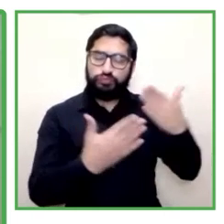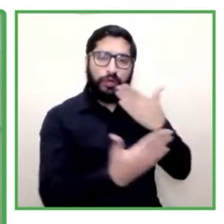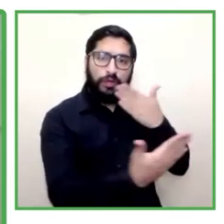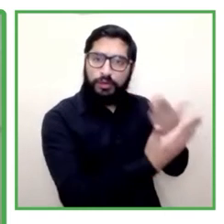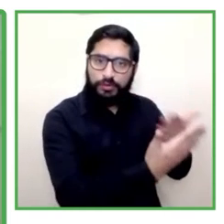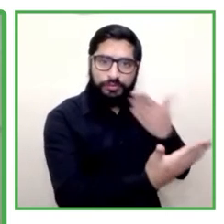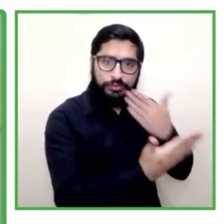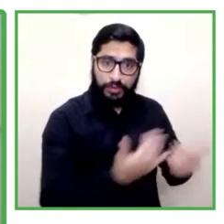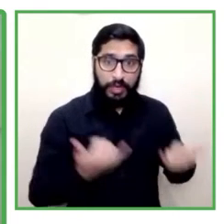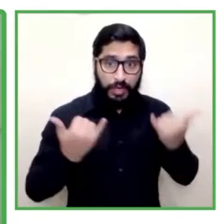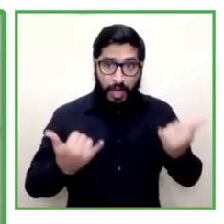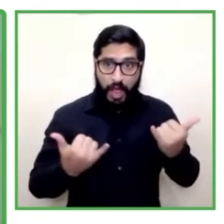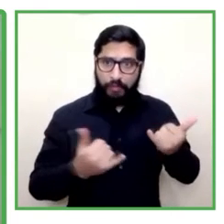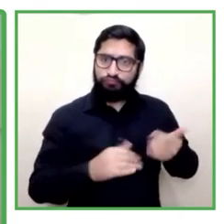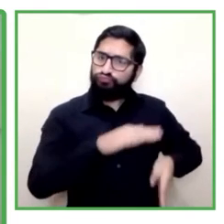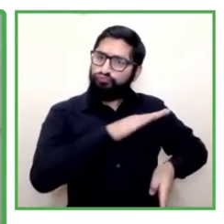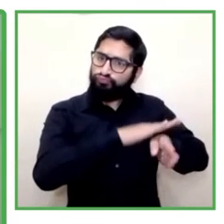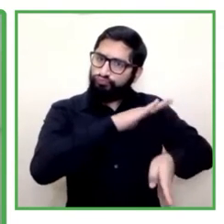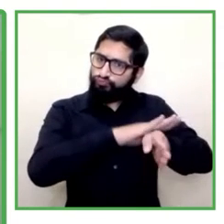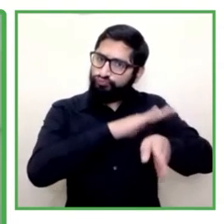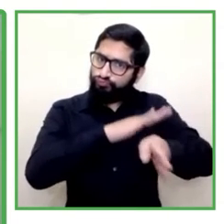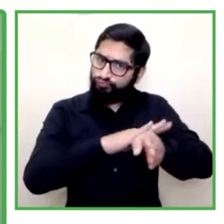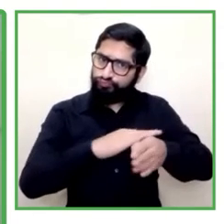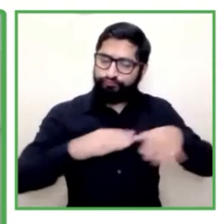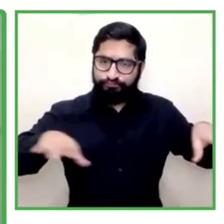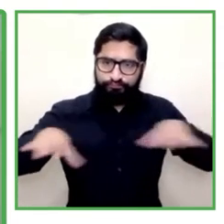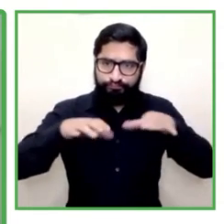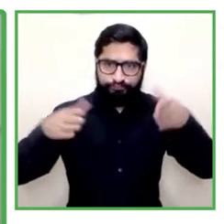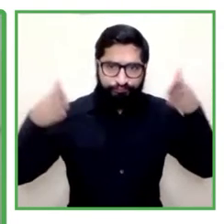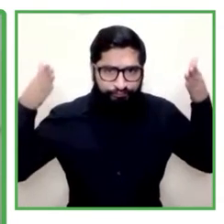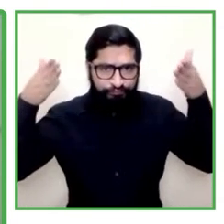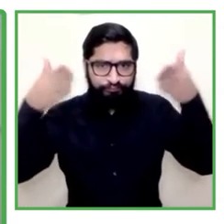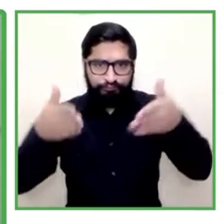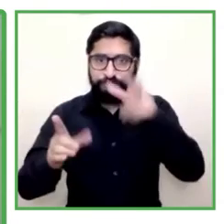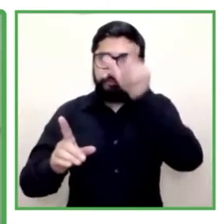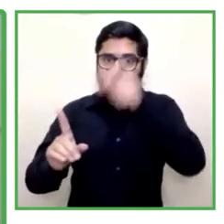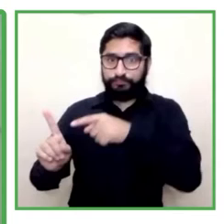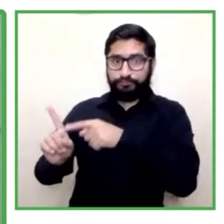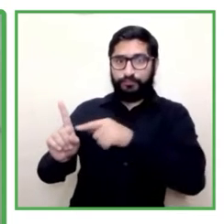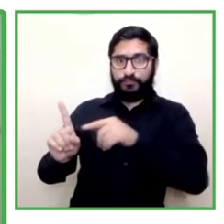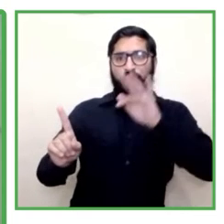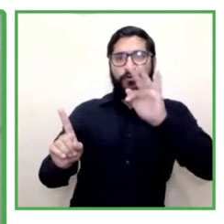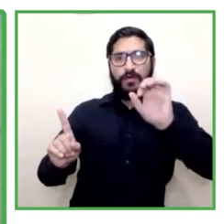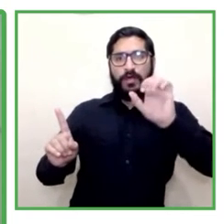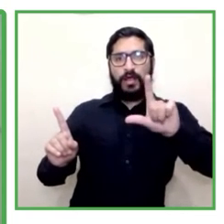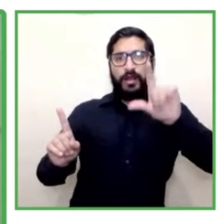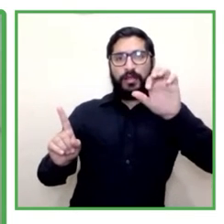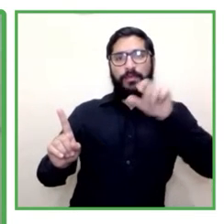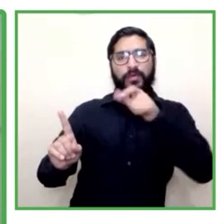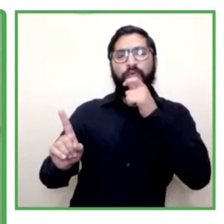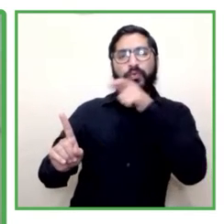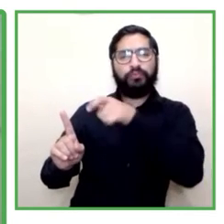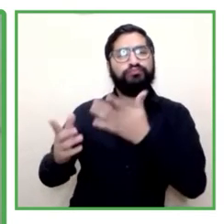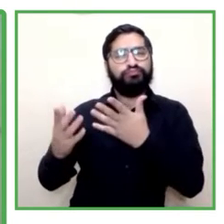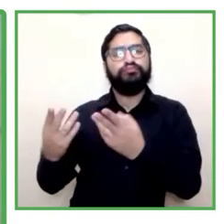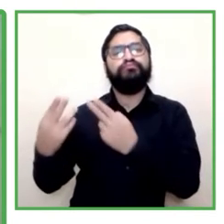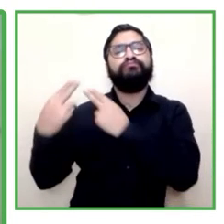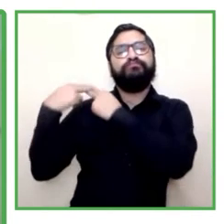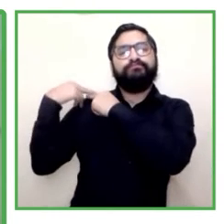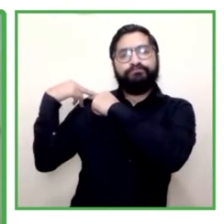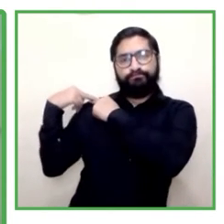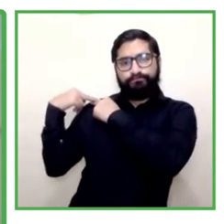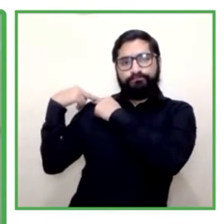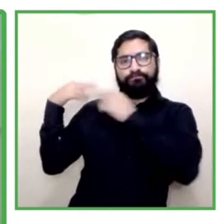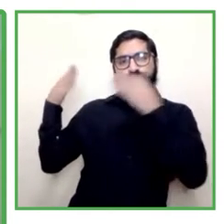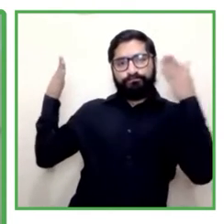queremos presentarle a Felipe Cambia, que es el encargado nacional de la línea para personas en situación